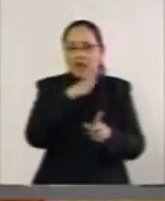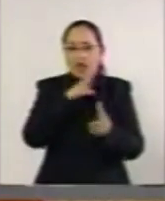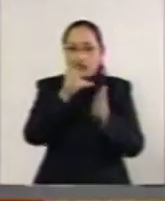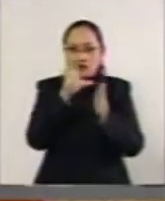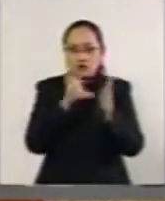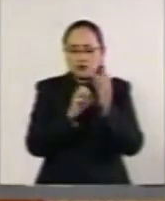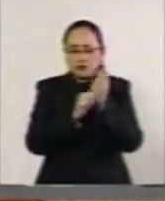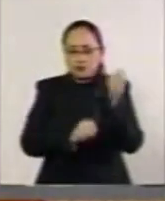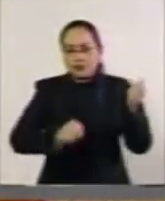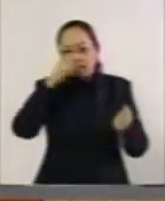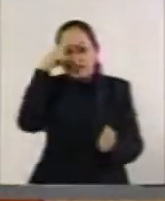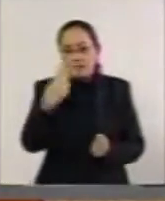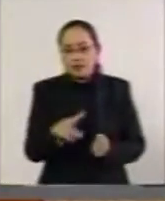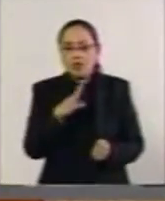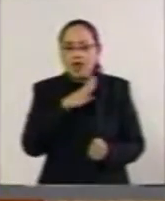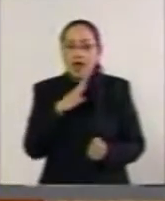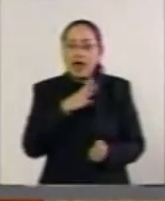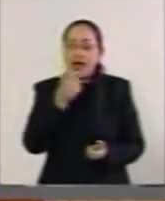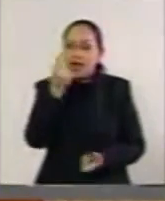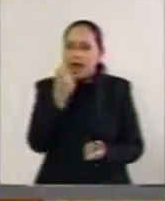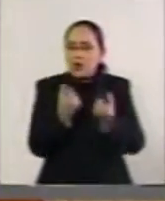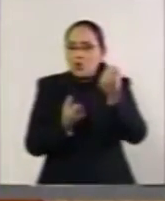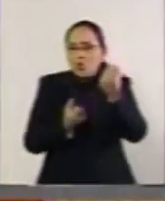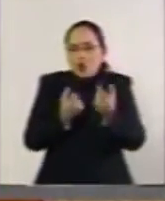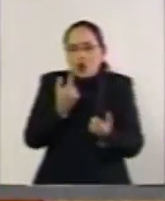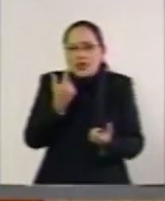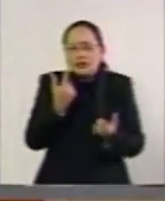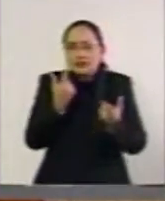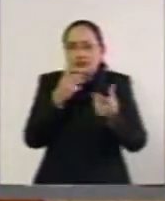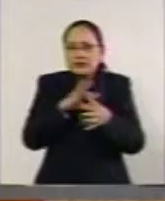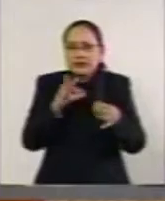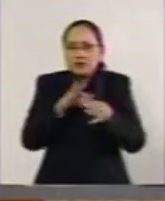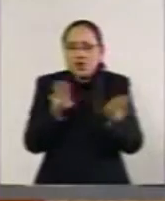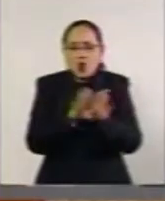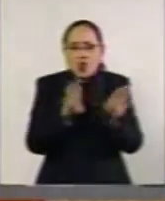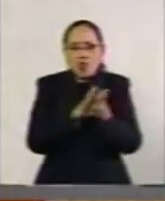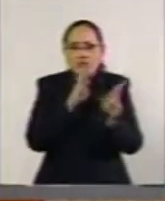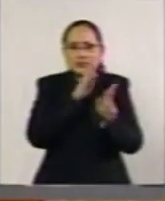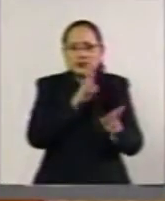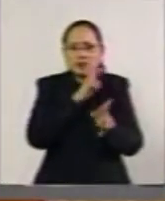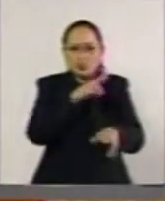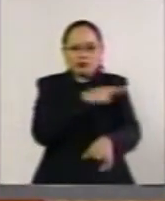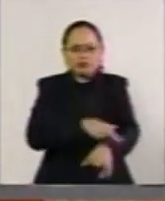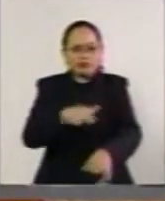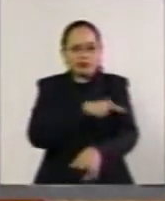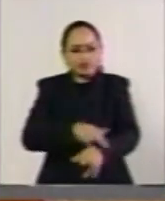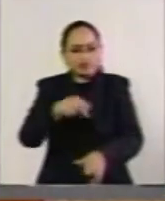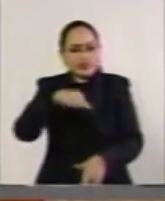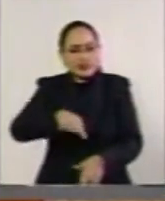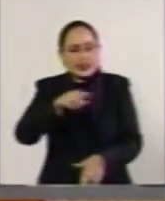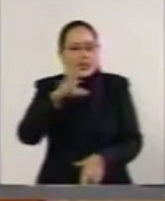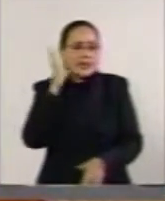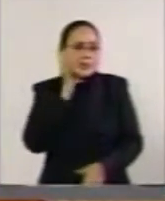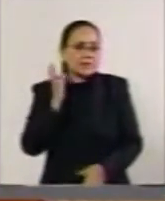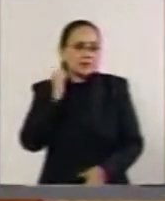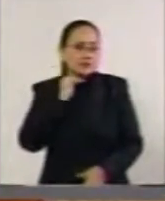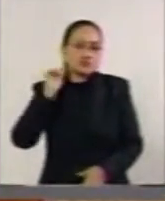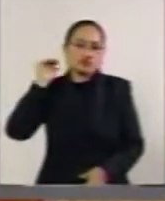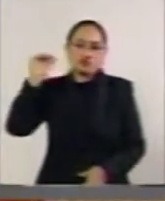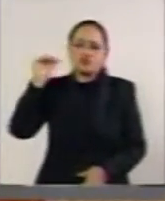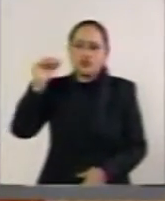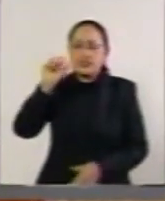Constitución, tengo algunas observaciones respecto a cómo lo resuelven. Es decir, el Senado de República exhorta